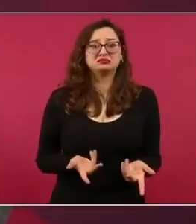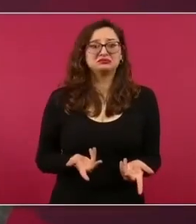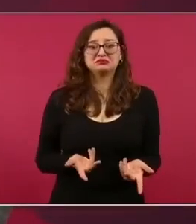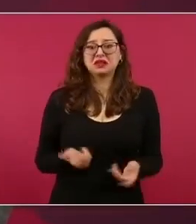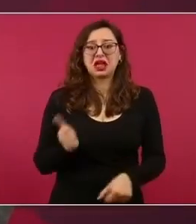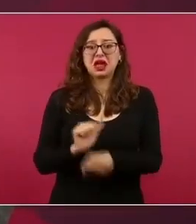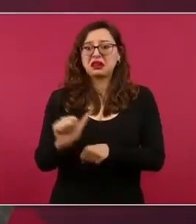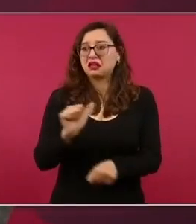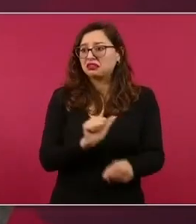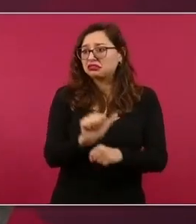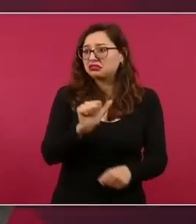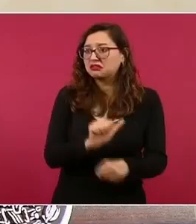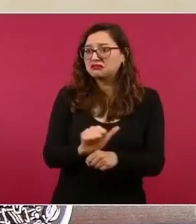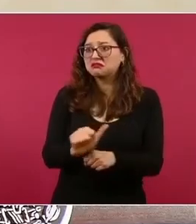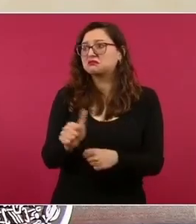Argentina